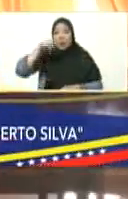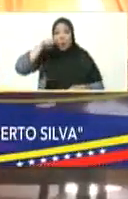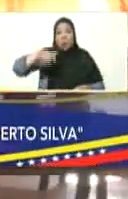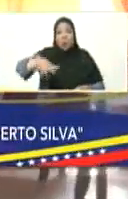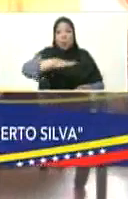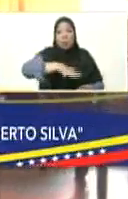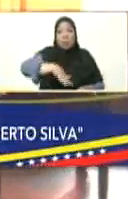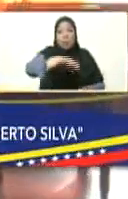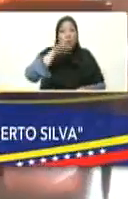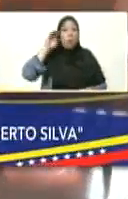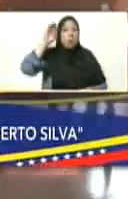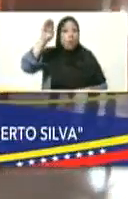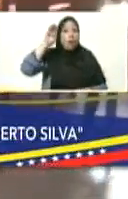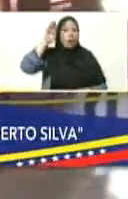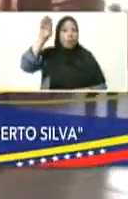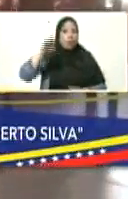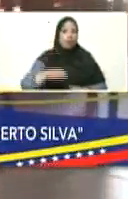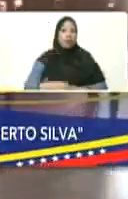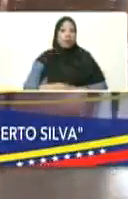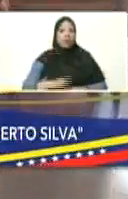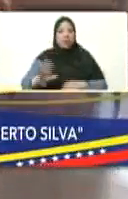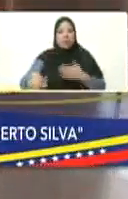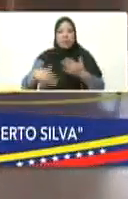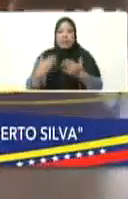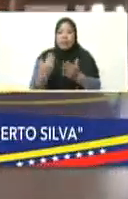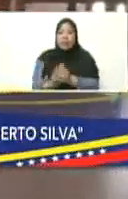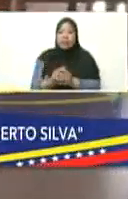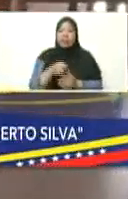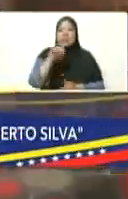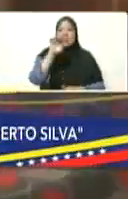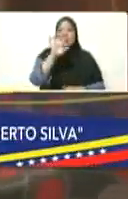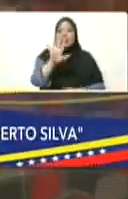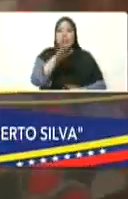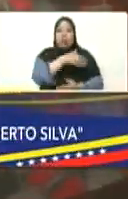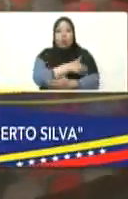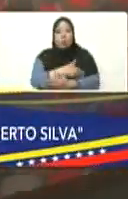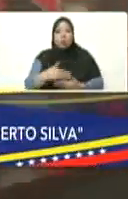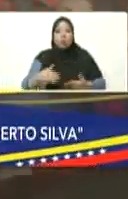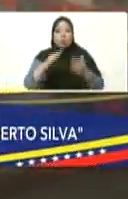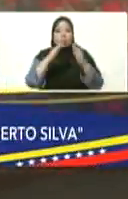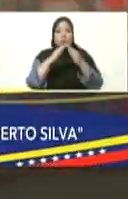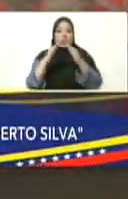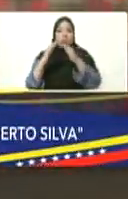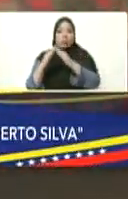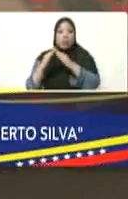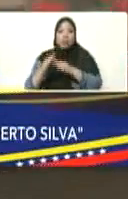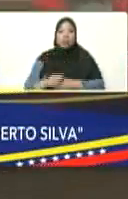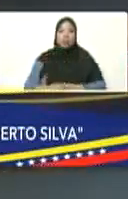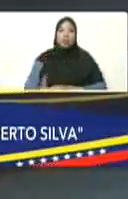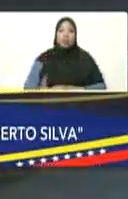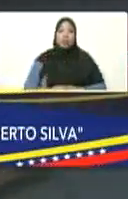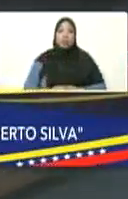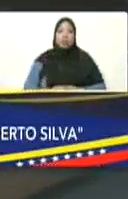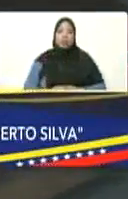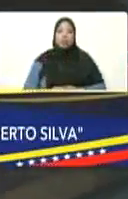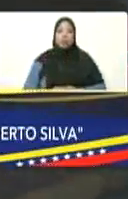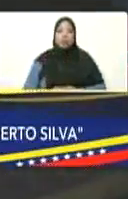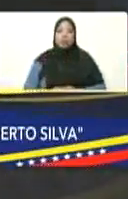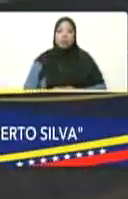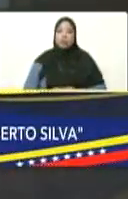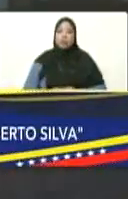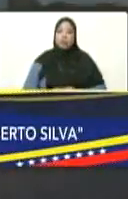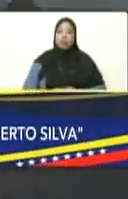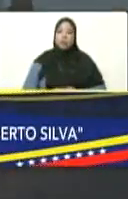adelante como dice usted rumbo a más de 5 millones de viviendas y algo importante mi comandante presidente aquí en